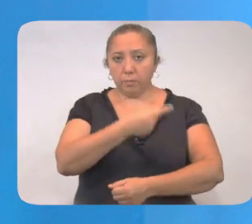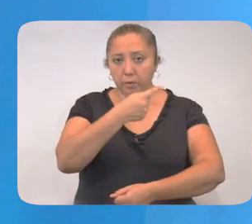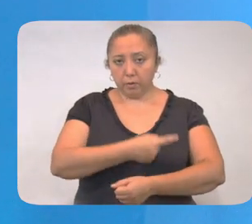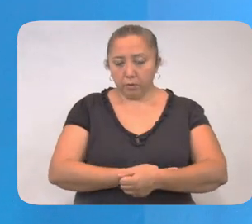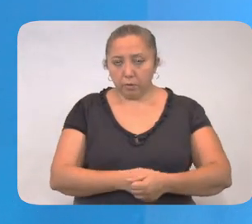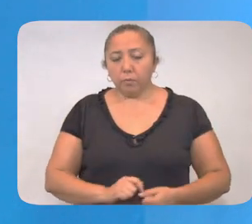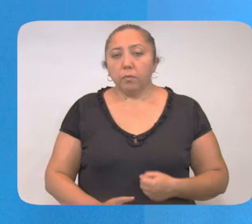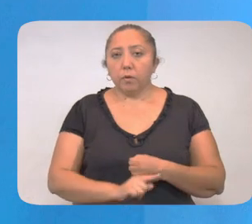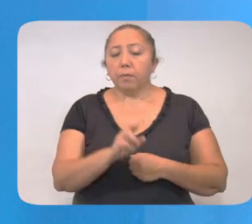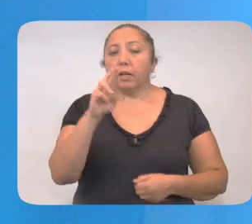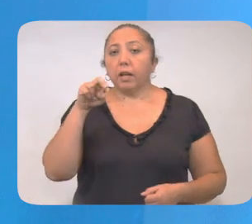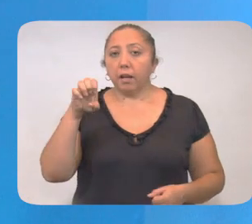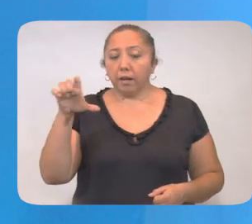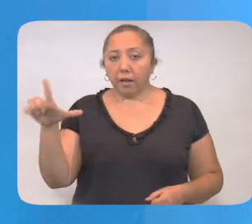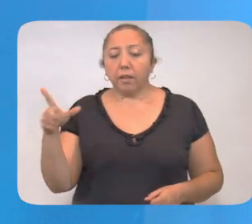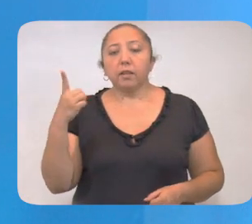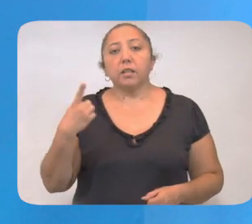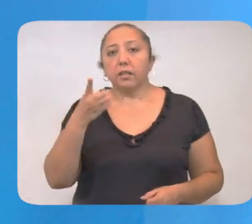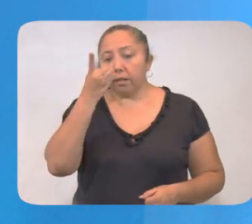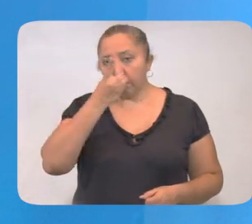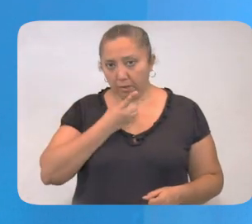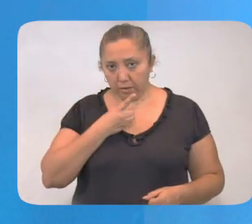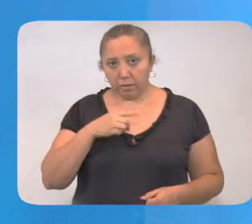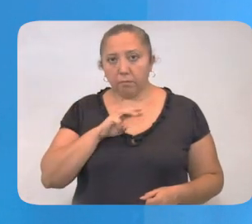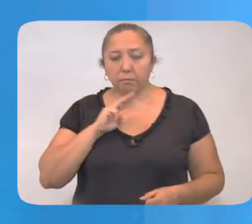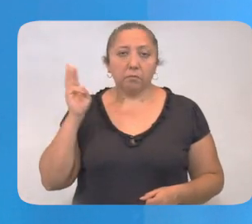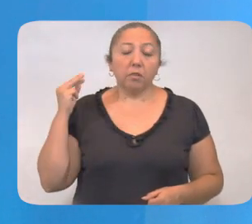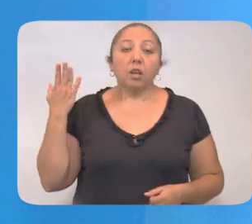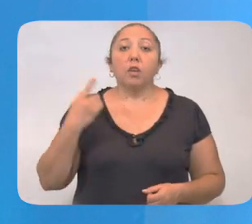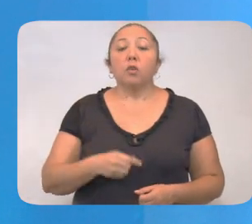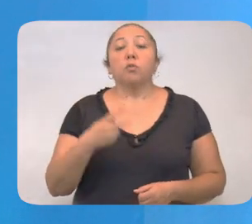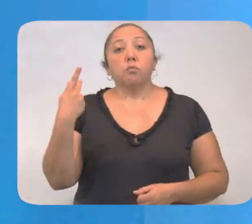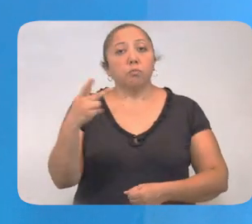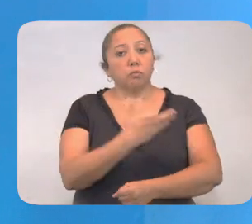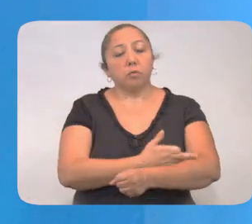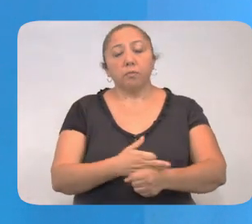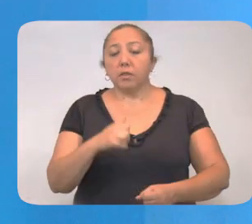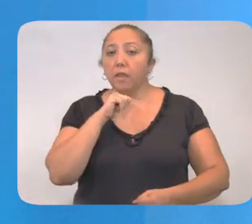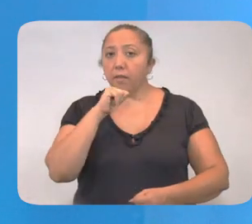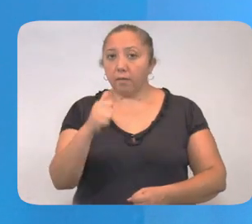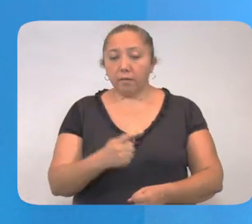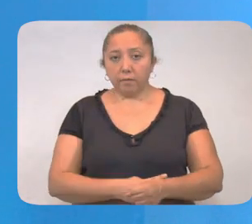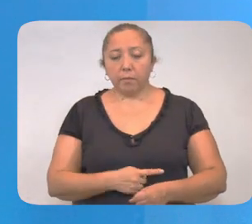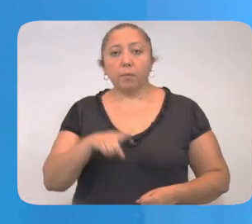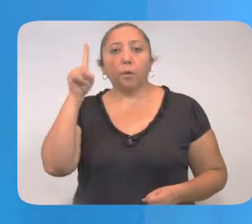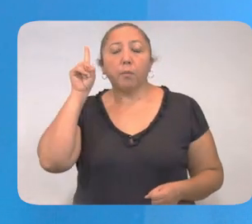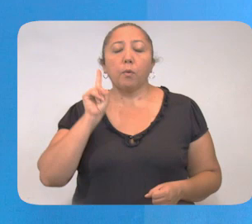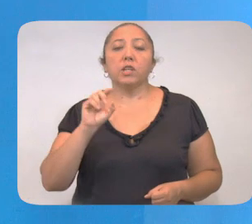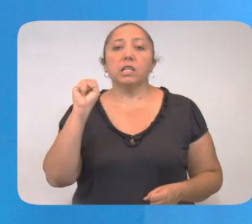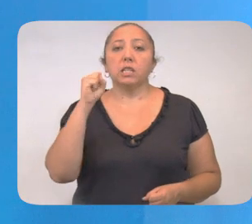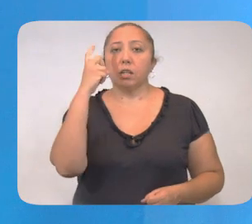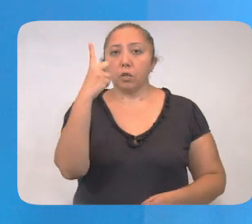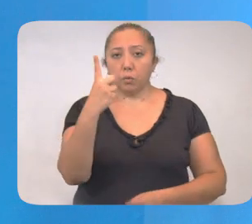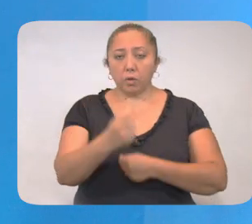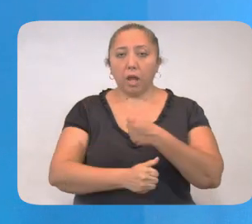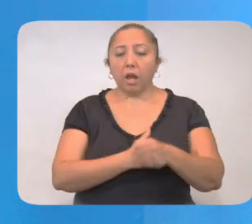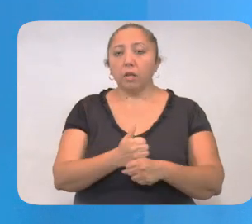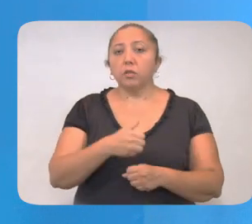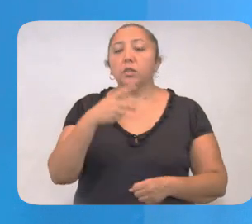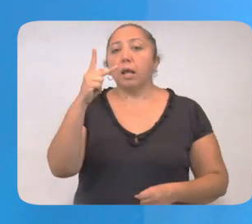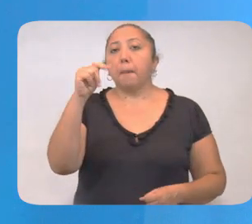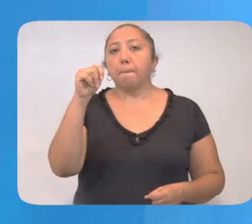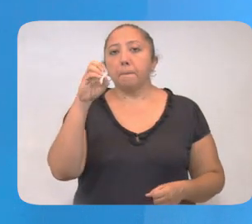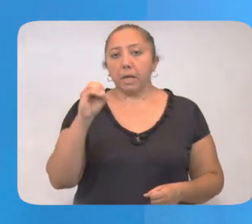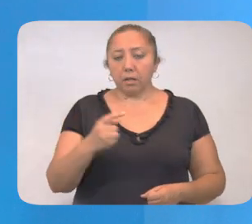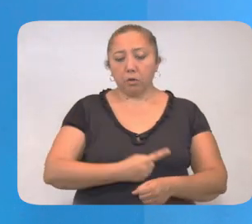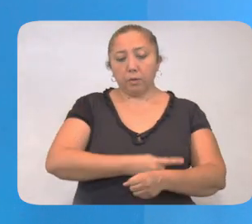insuficiencia renal crónica y diabetes. Sus contactos se reportan asintomáticos. Mujer de 61 años de Peto, con